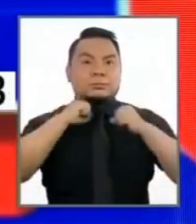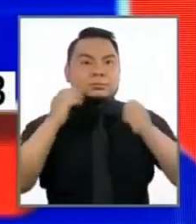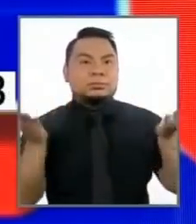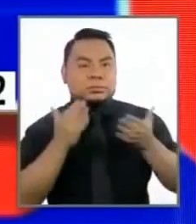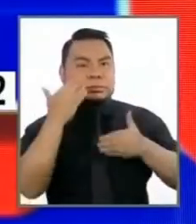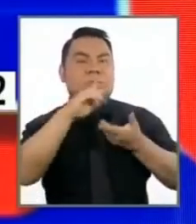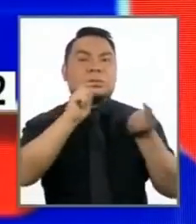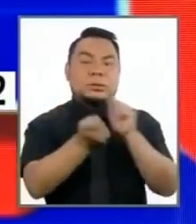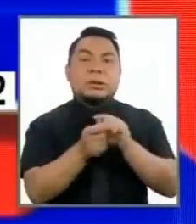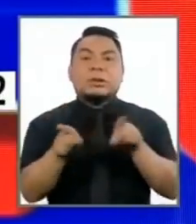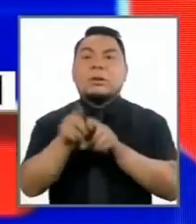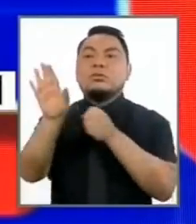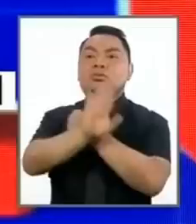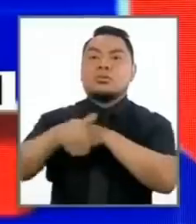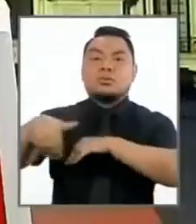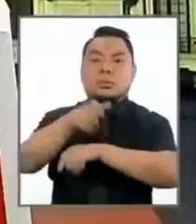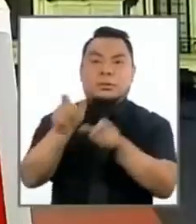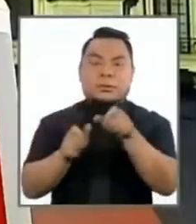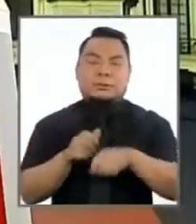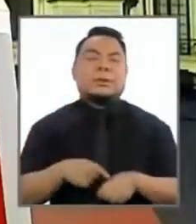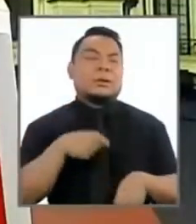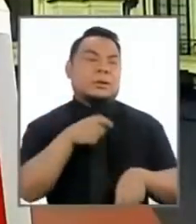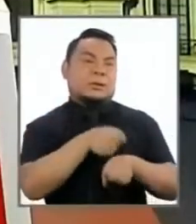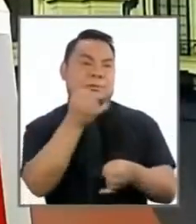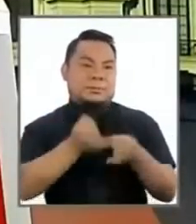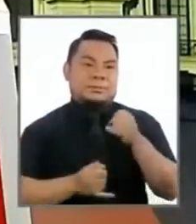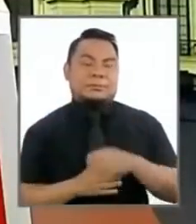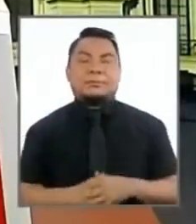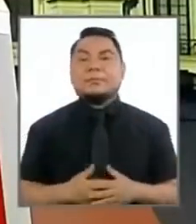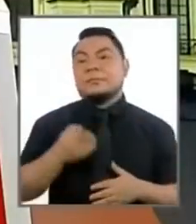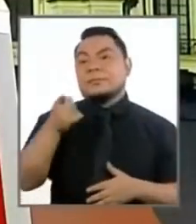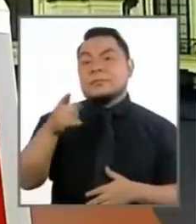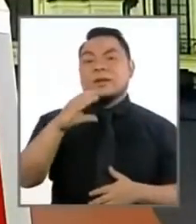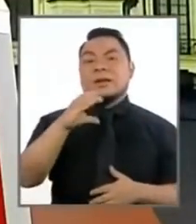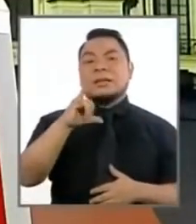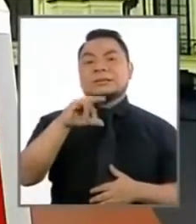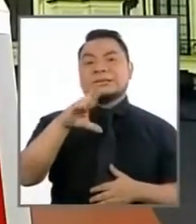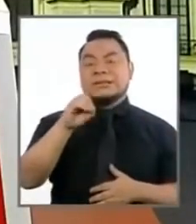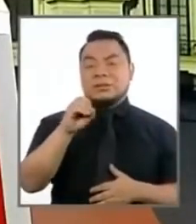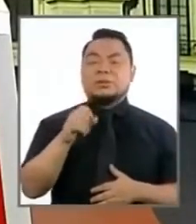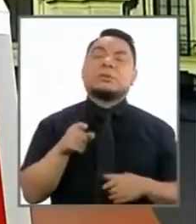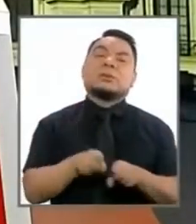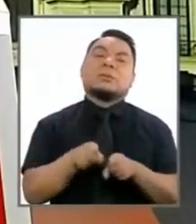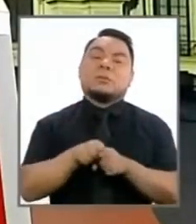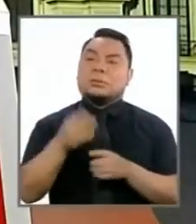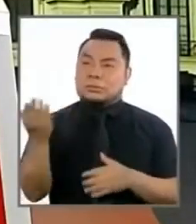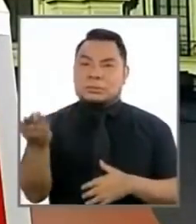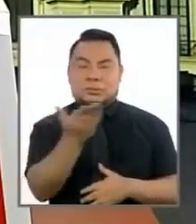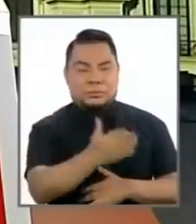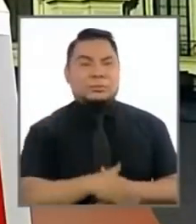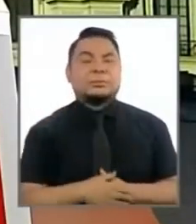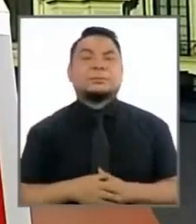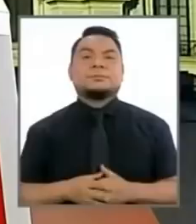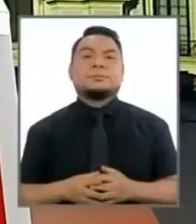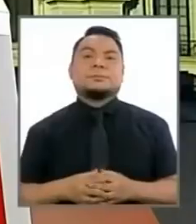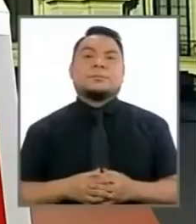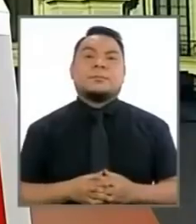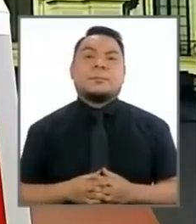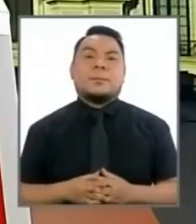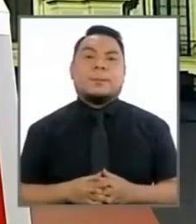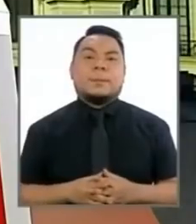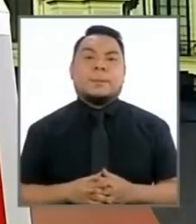defendemos la seguridad de nuestra gente. Tiempo. Muchísimas gracias. señor Ciro Galvez también le toca el turno. Adelante, por favor.